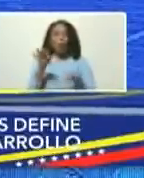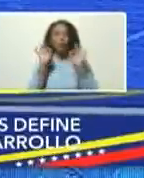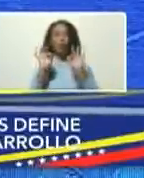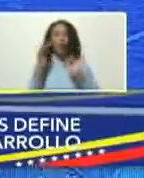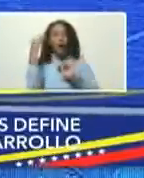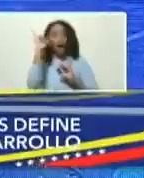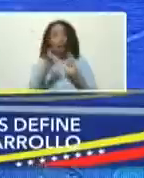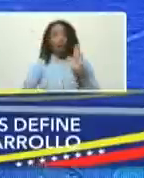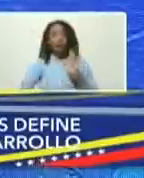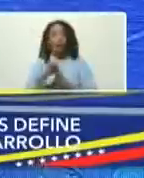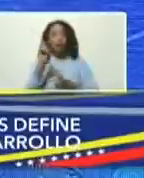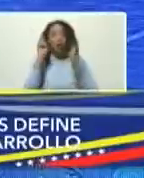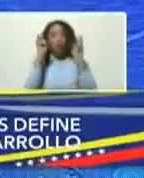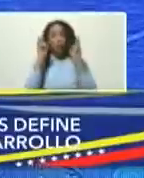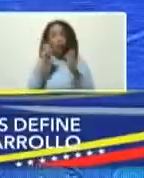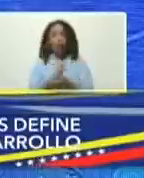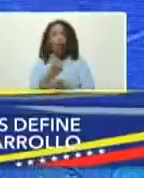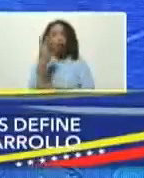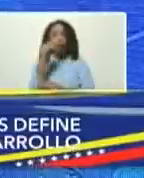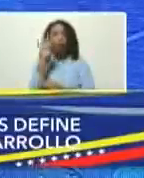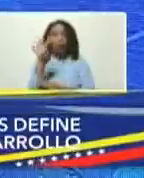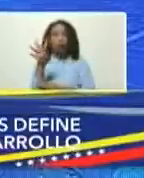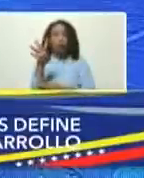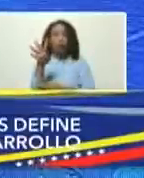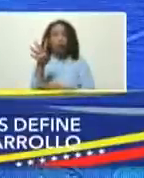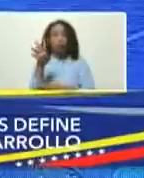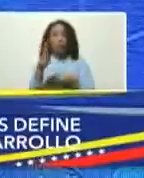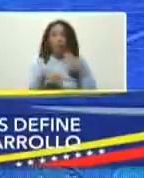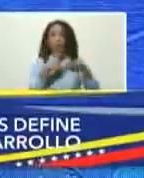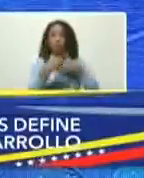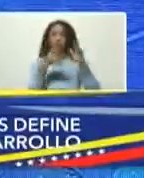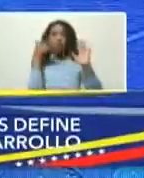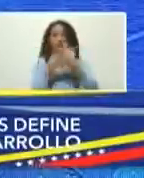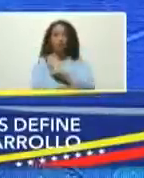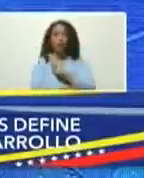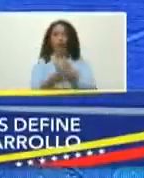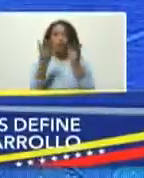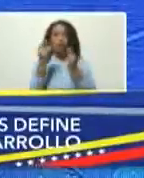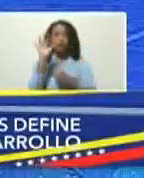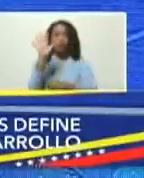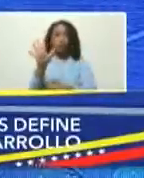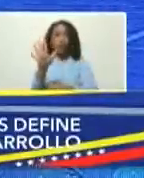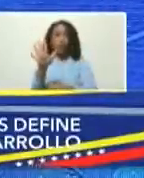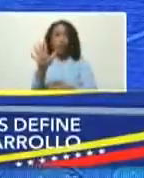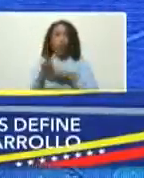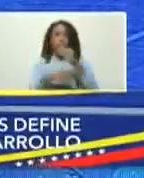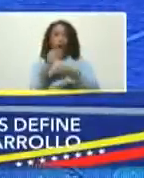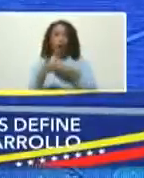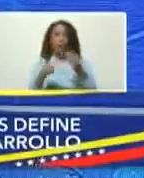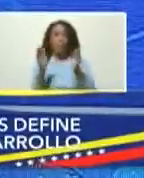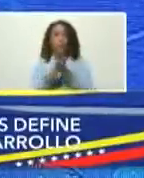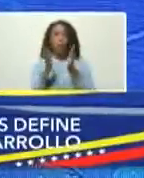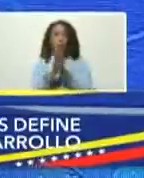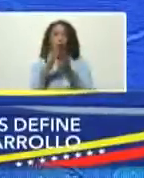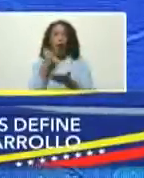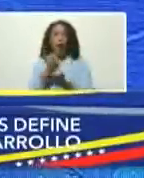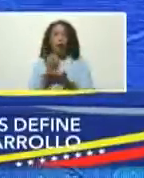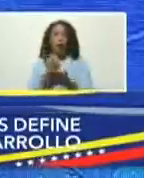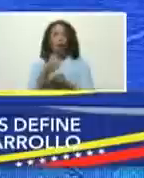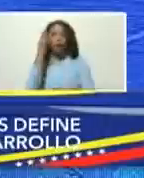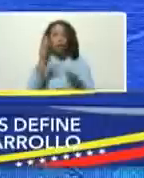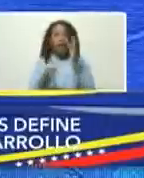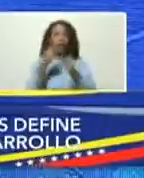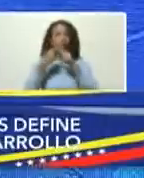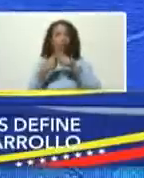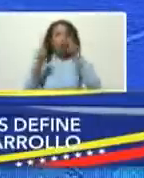desarrolla el concepto número 4 eslabones productivos número 5 incentivos económicos fiscales y